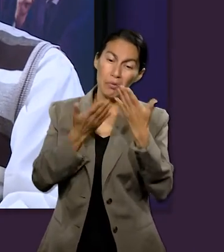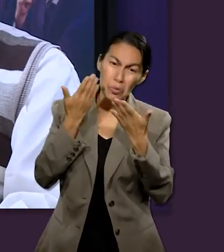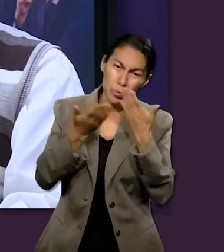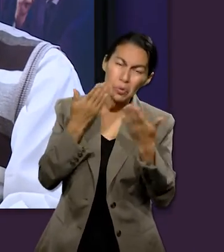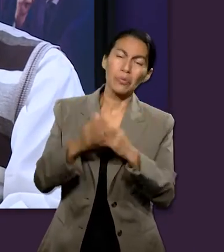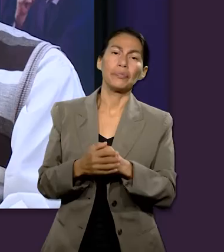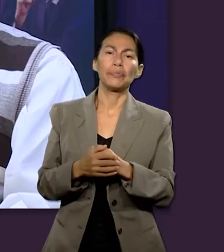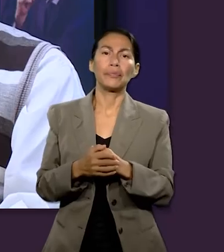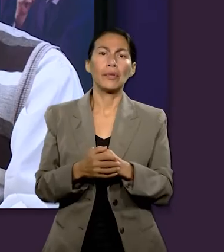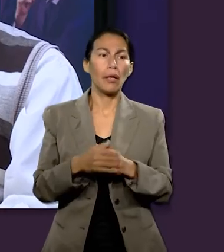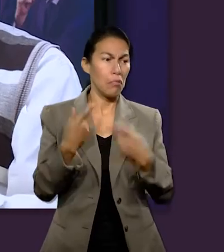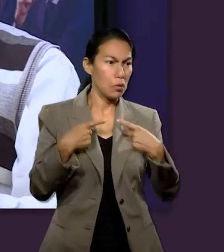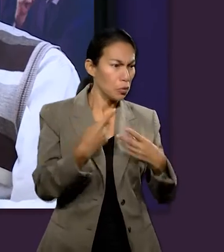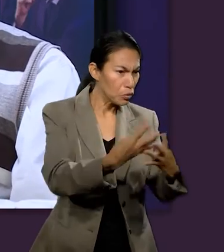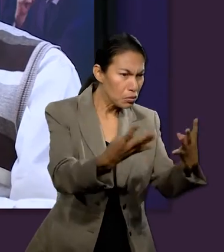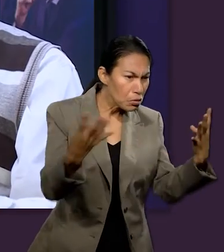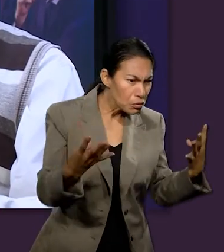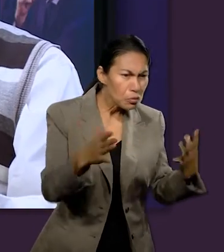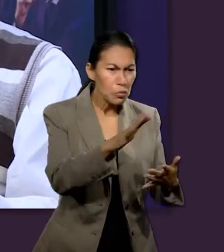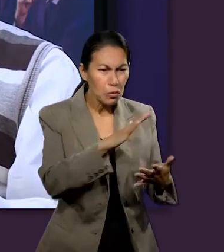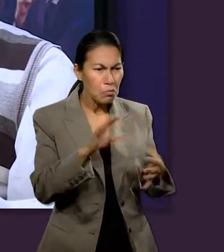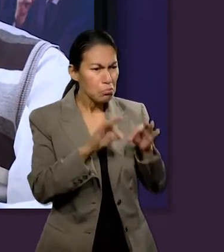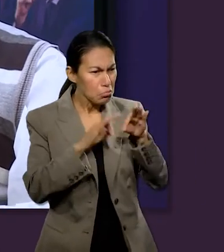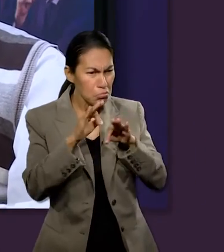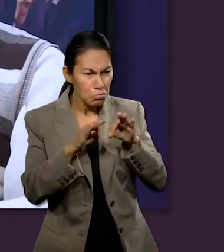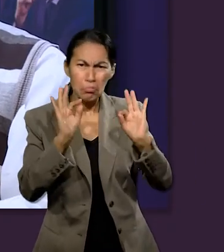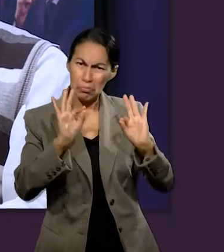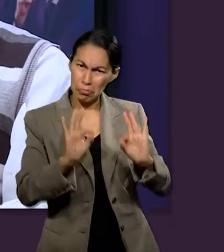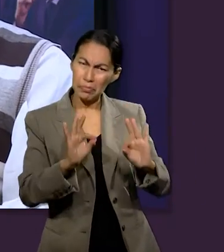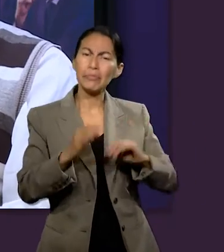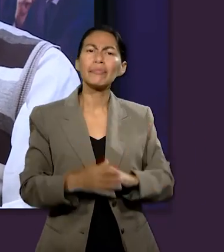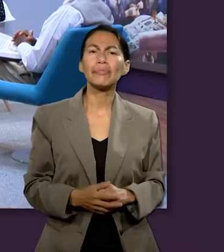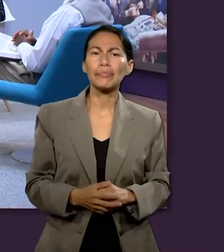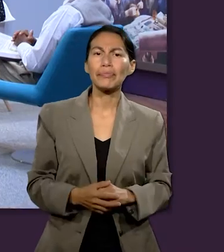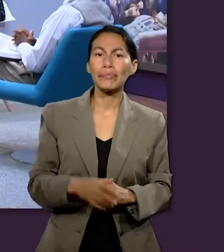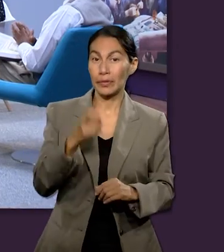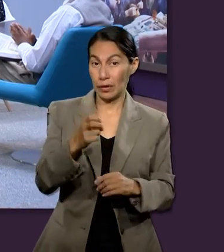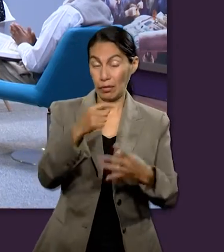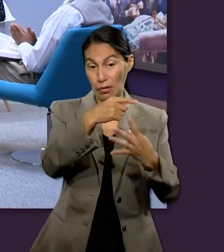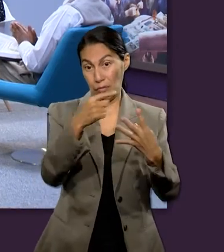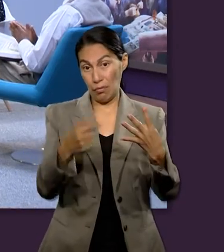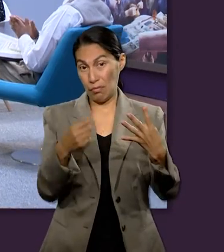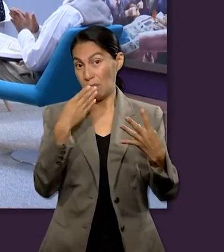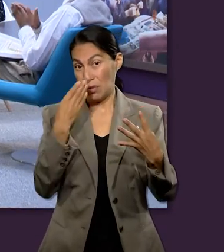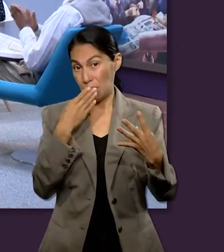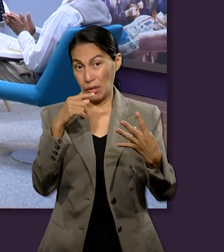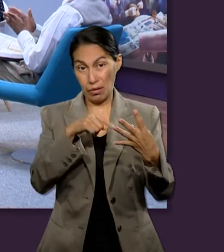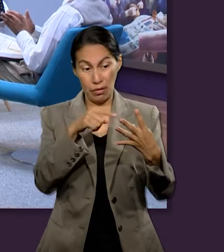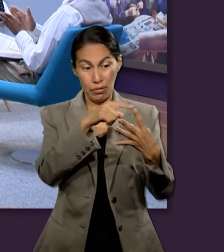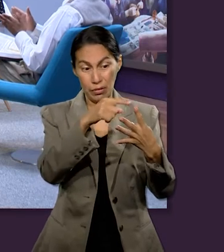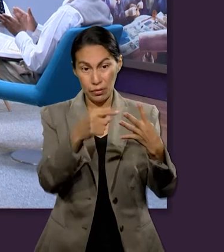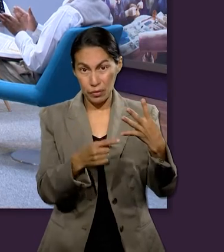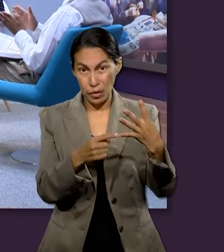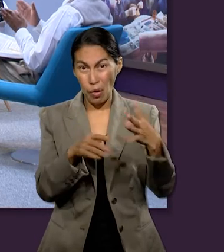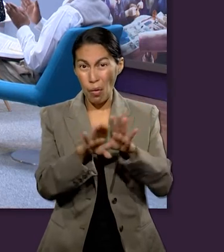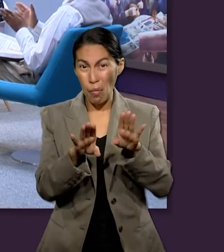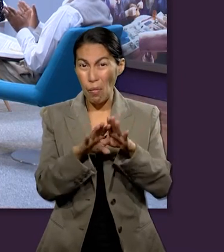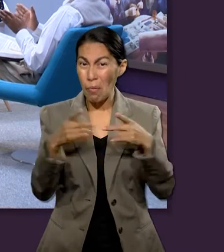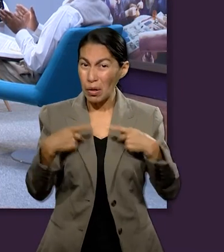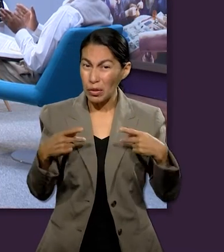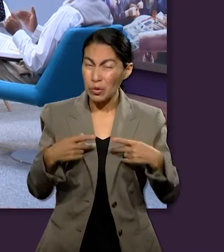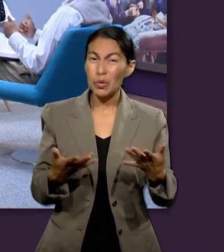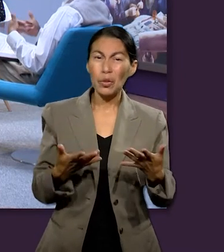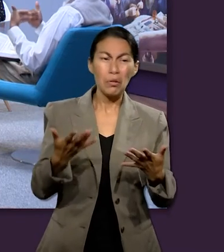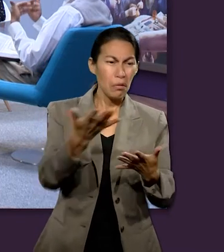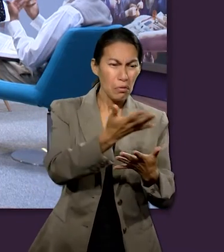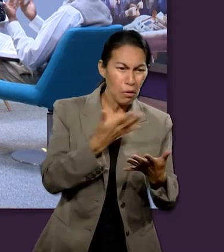través de este crecimiento en gracia. Y finalmente con los hombres, de manera social. Entonces, este texto nos marca todas las esferas en las cuales una